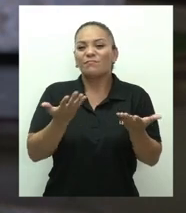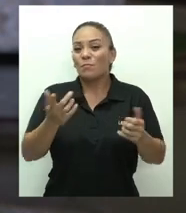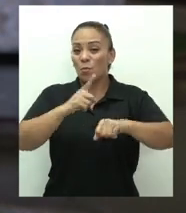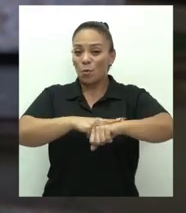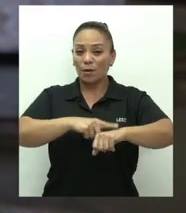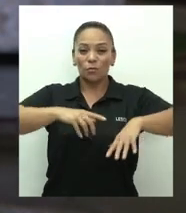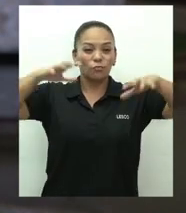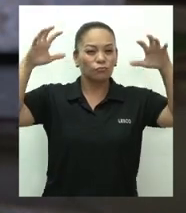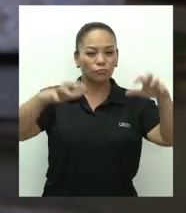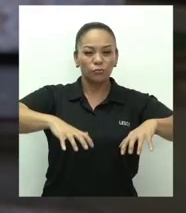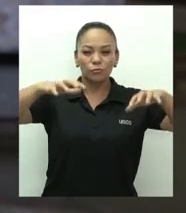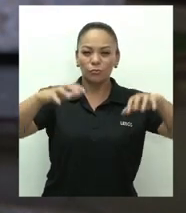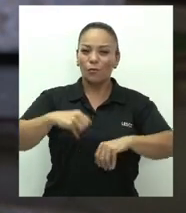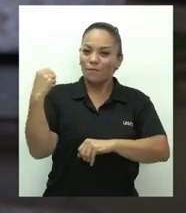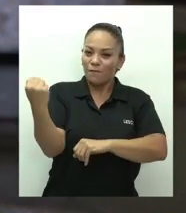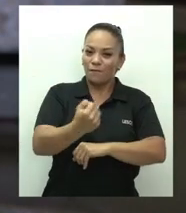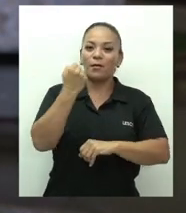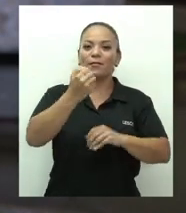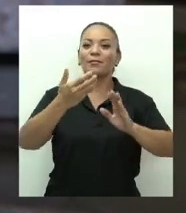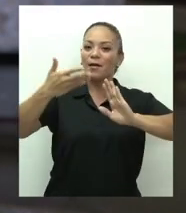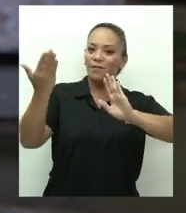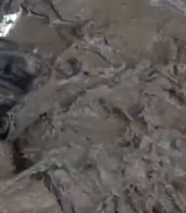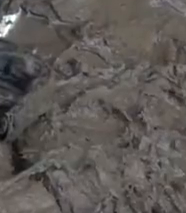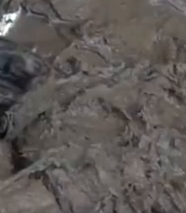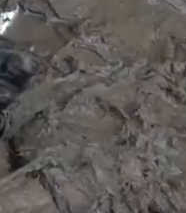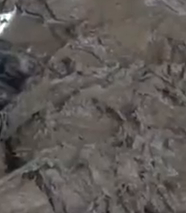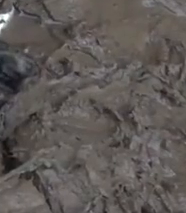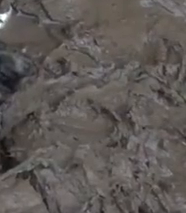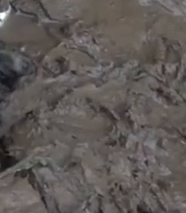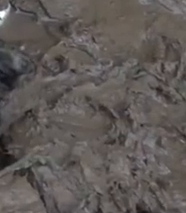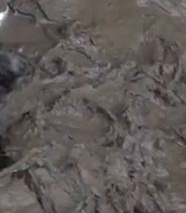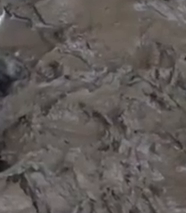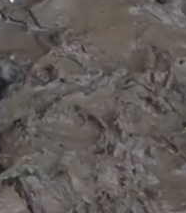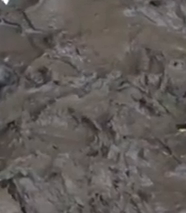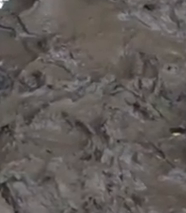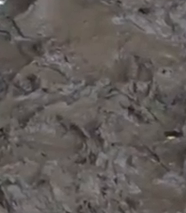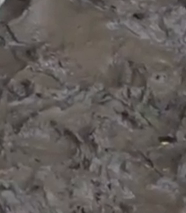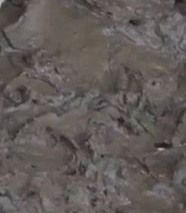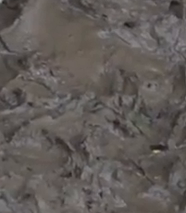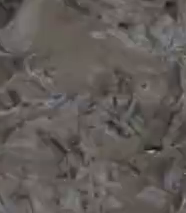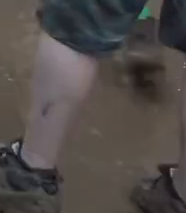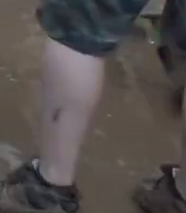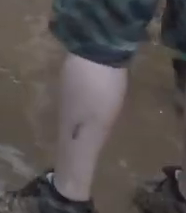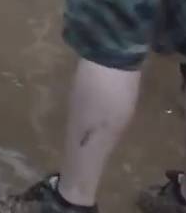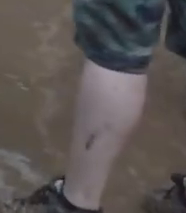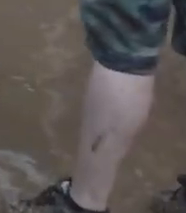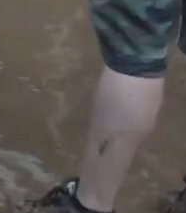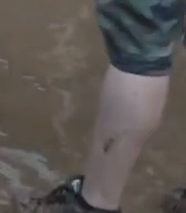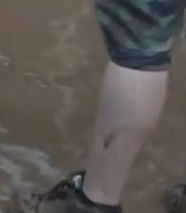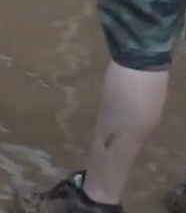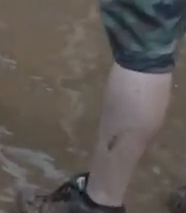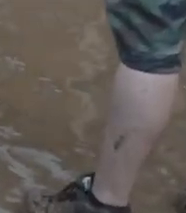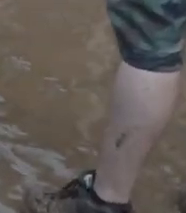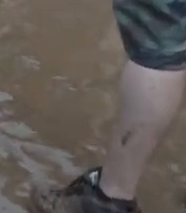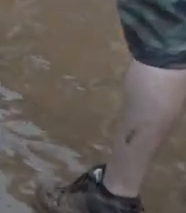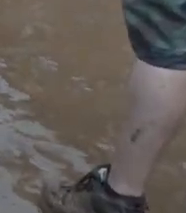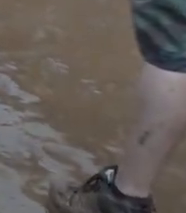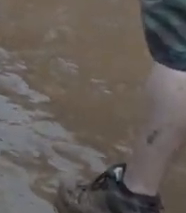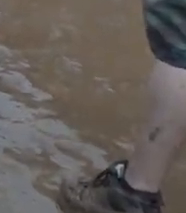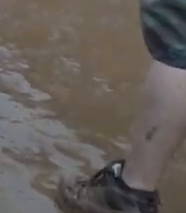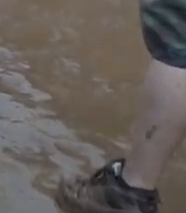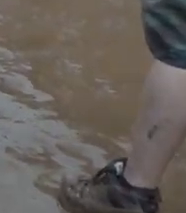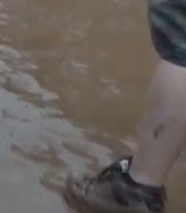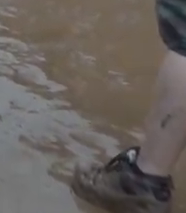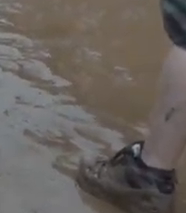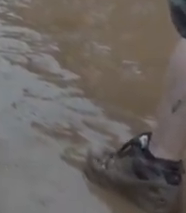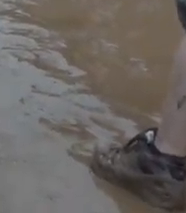lluvias que afectan a nuestro pequeño y frágil país y que nos obliga a reaccionar de inmediato para llevar alivio